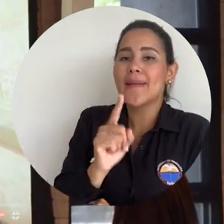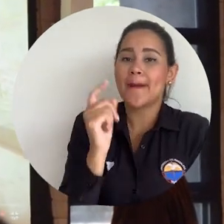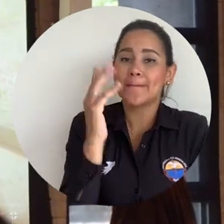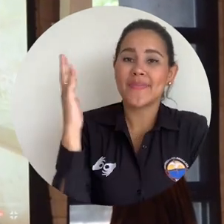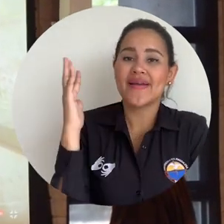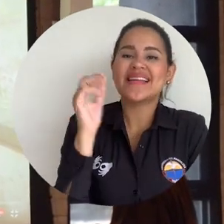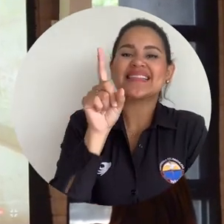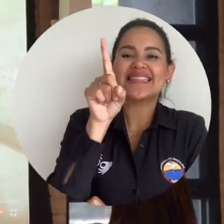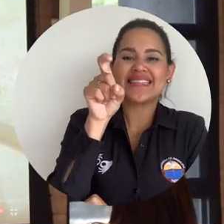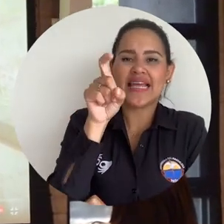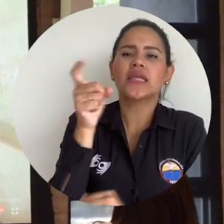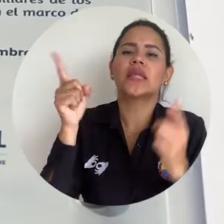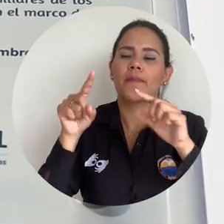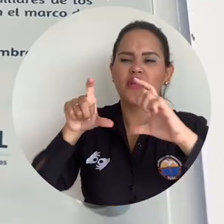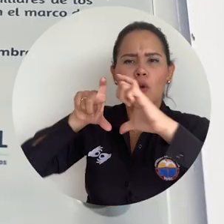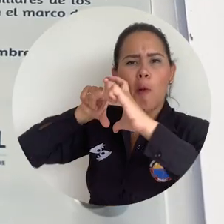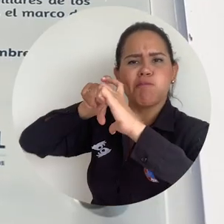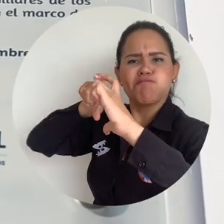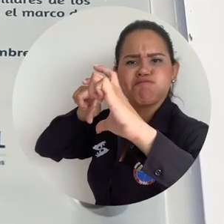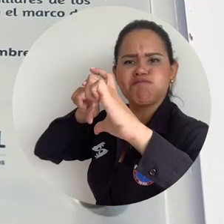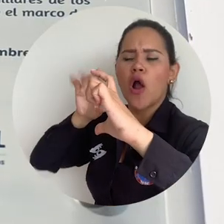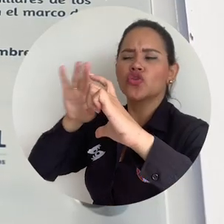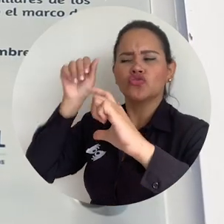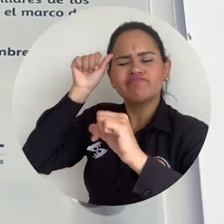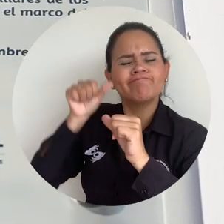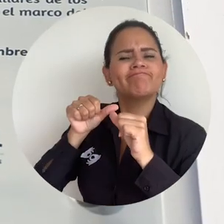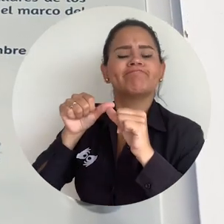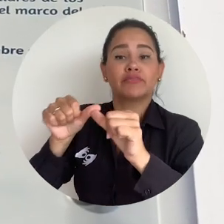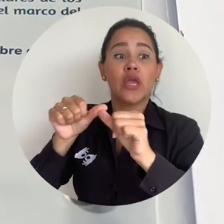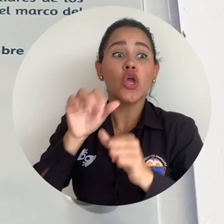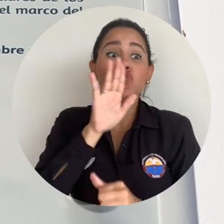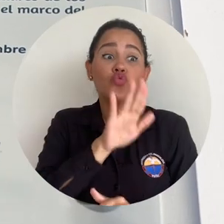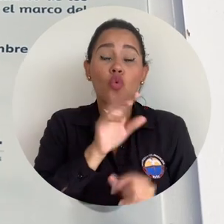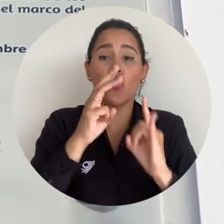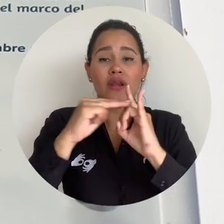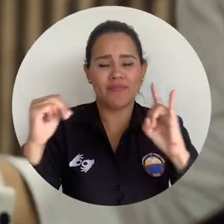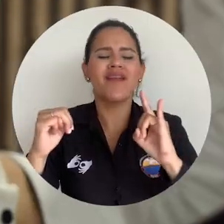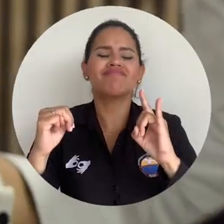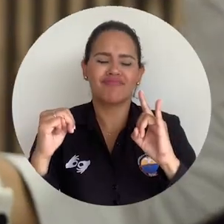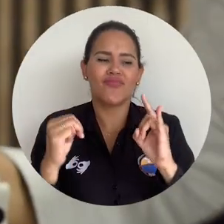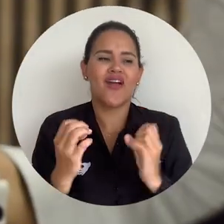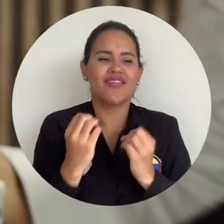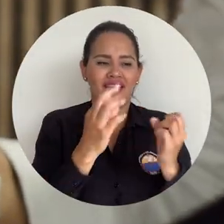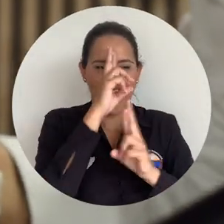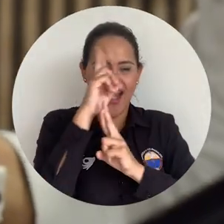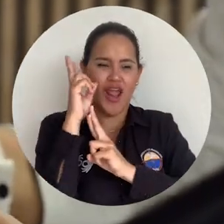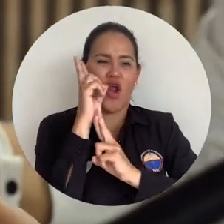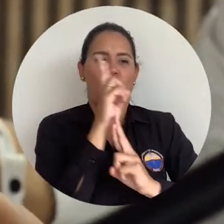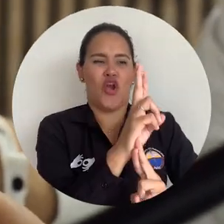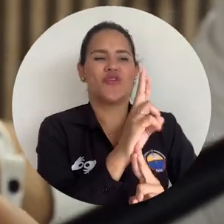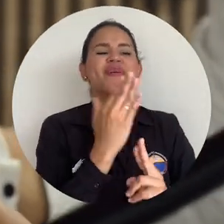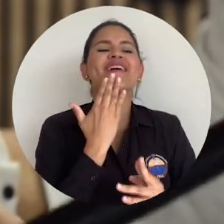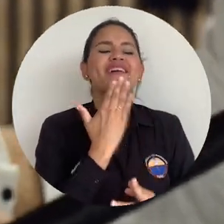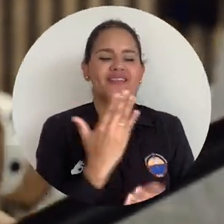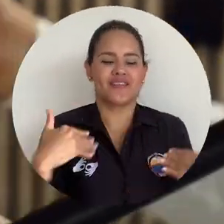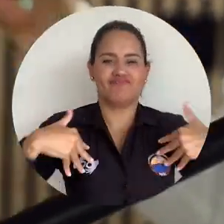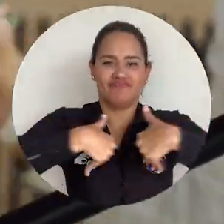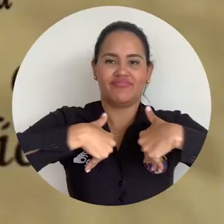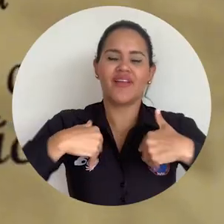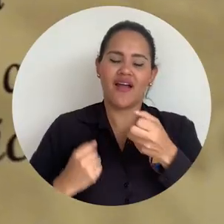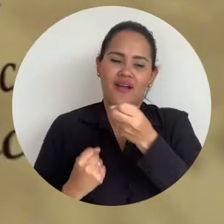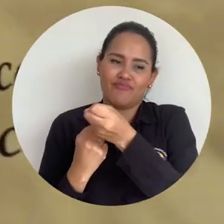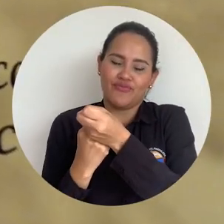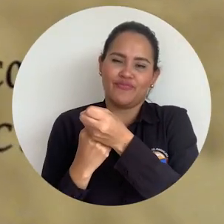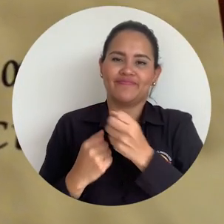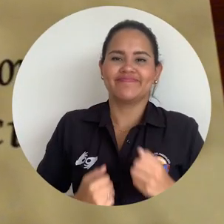ceibas sembradas, se instaló una placa conmemorativa y Uni Magdalena recibió un reconocimiento de parte de la corporación por